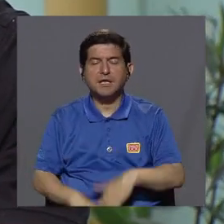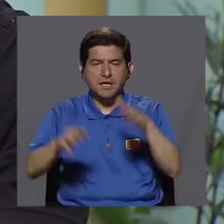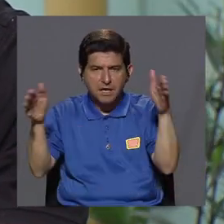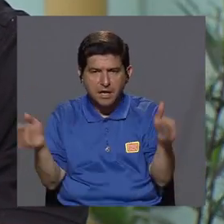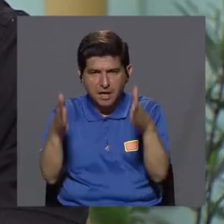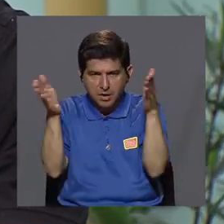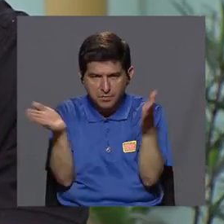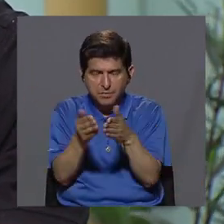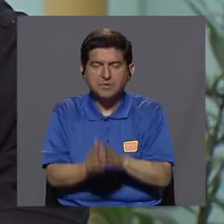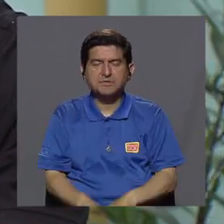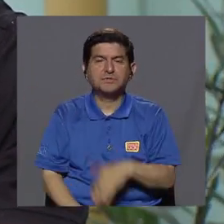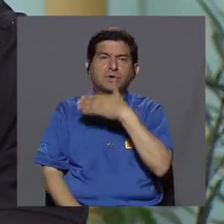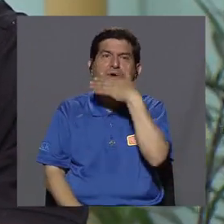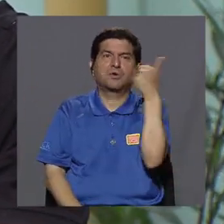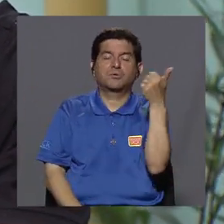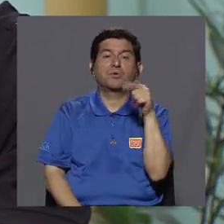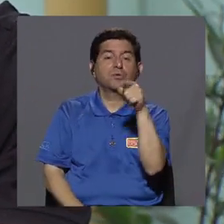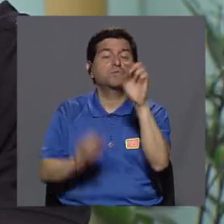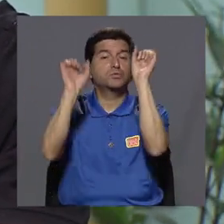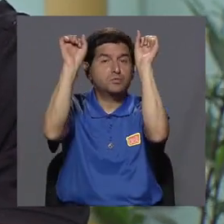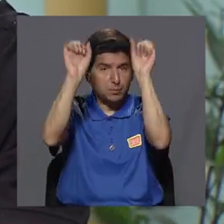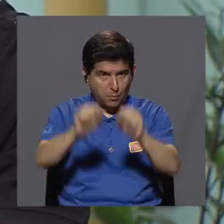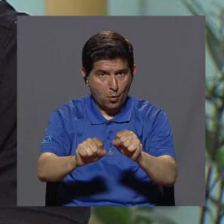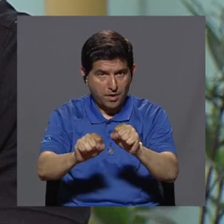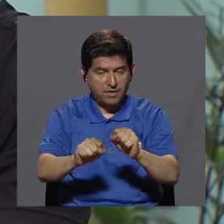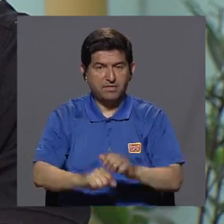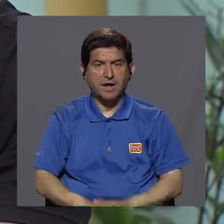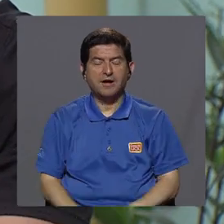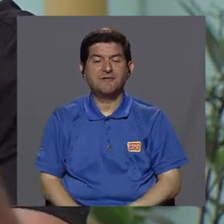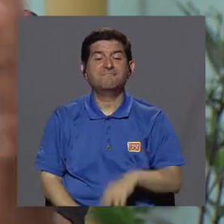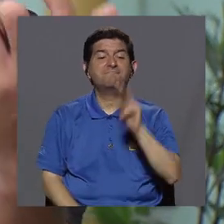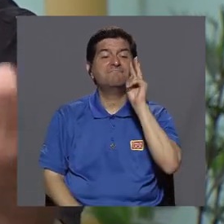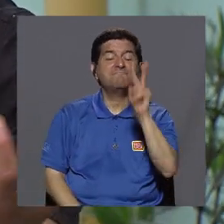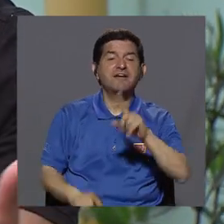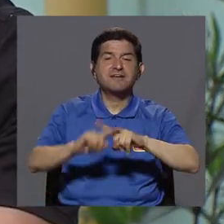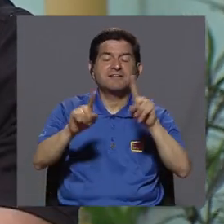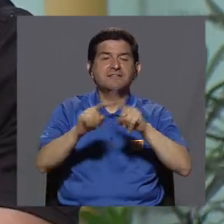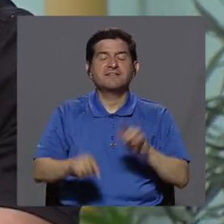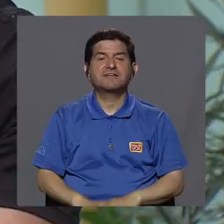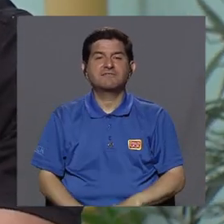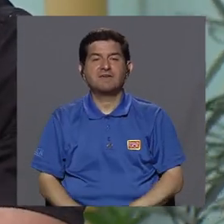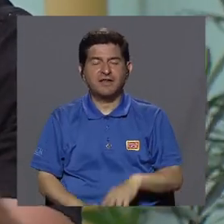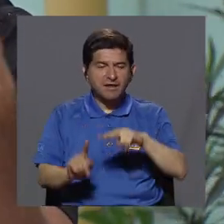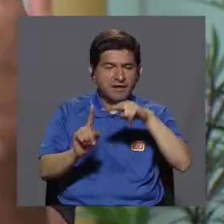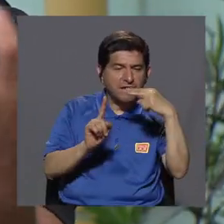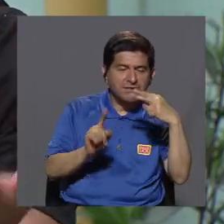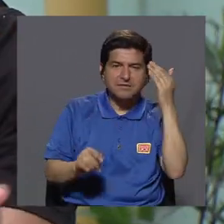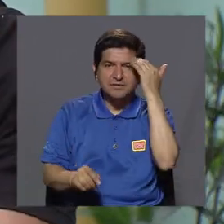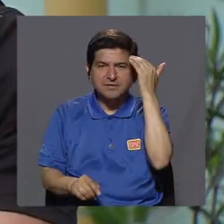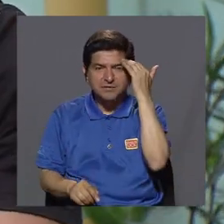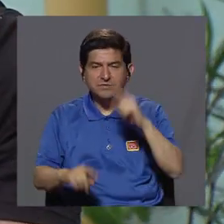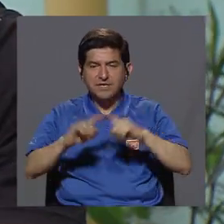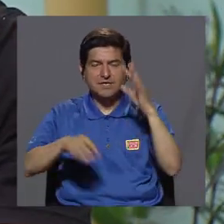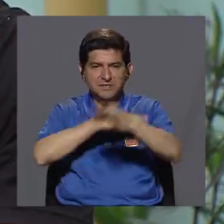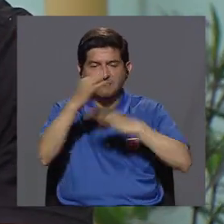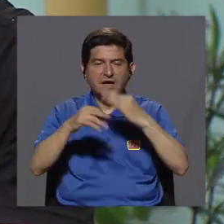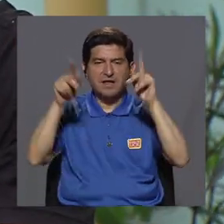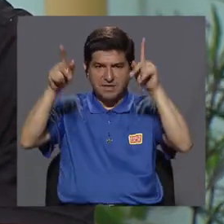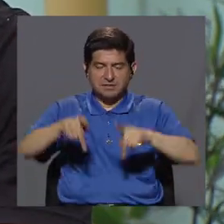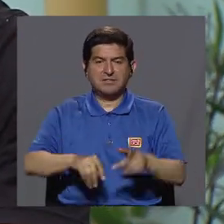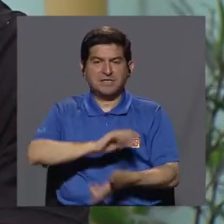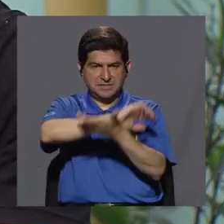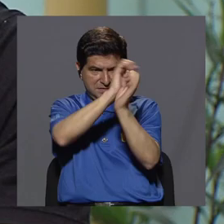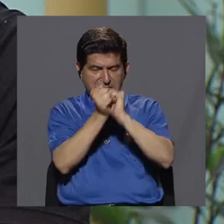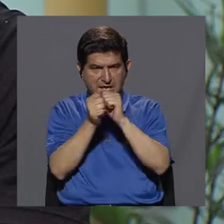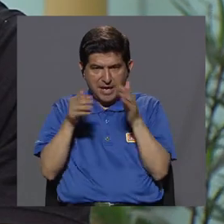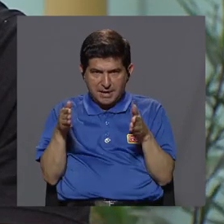promoción lo ideal es que usted pueda ver otros panoramas, conocer otros tipos de personas. Entonces